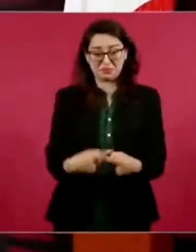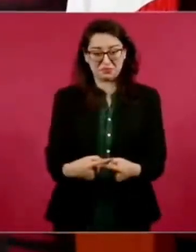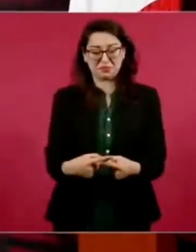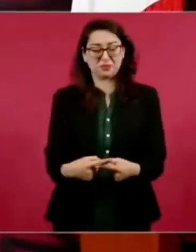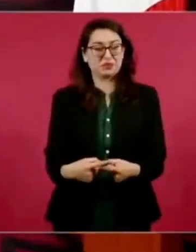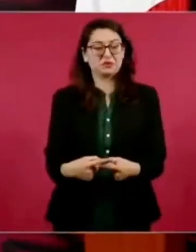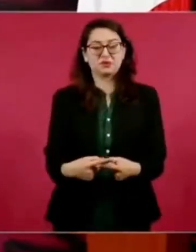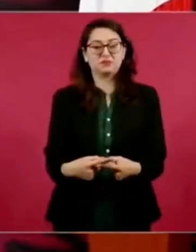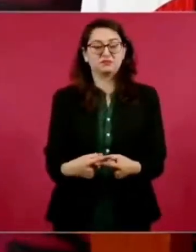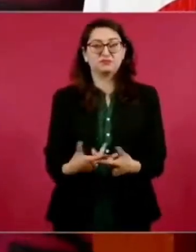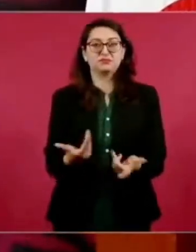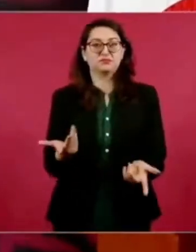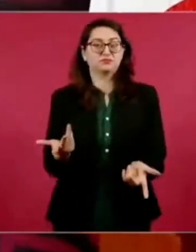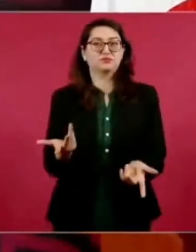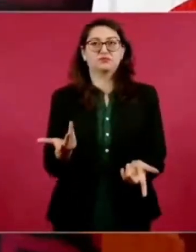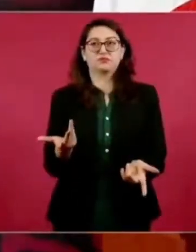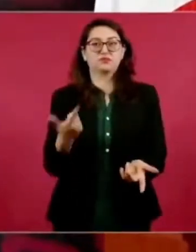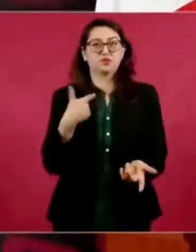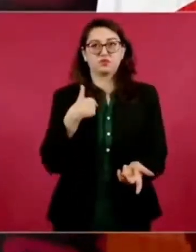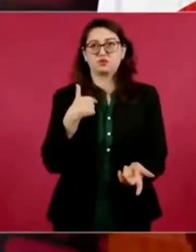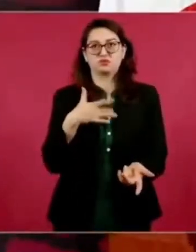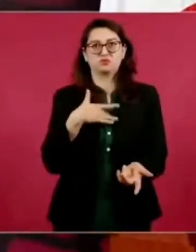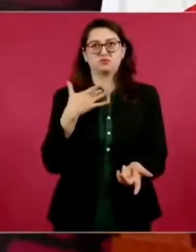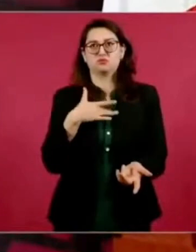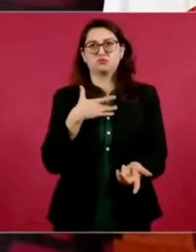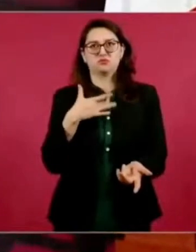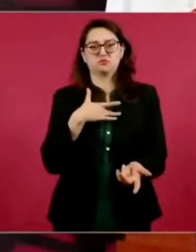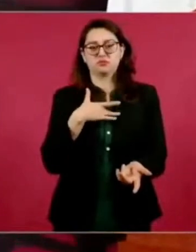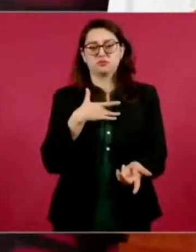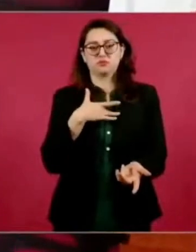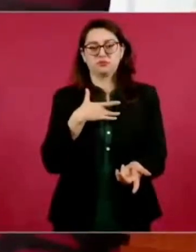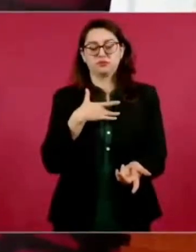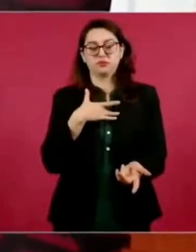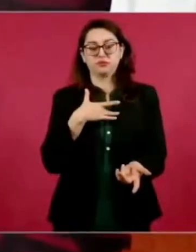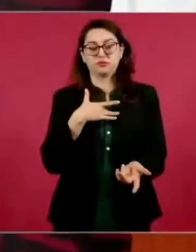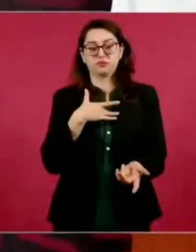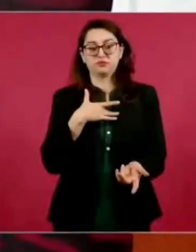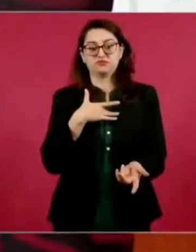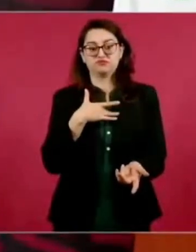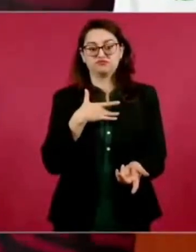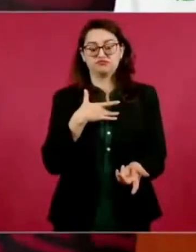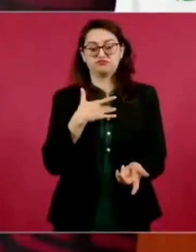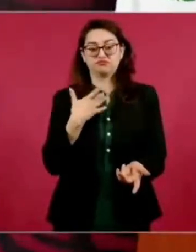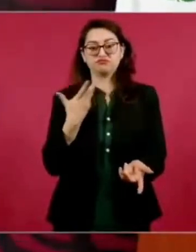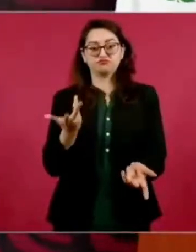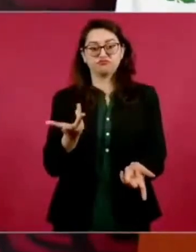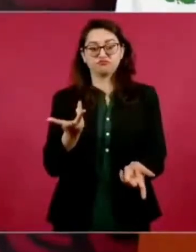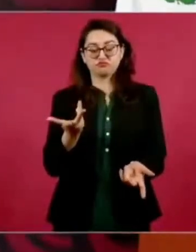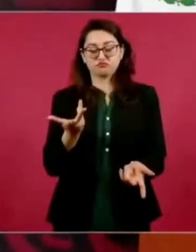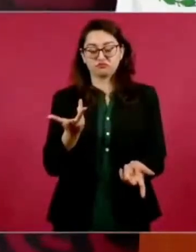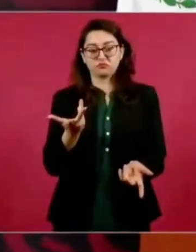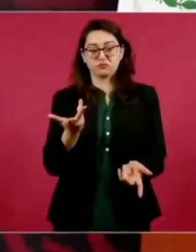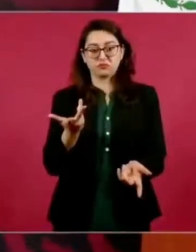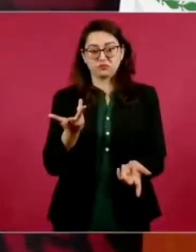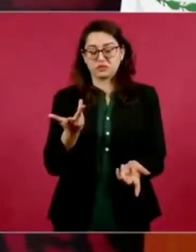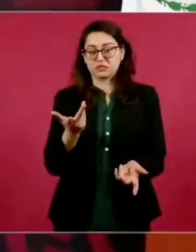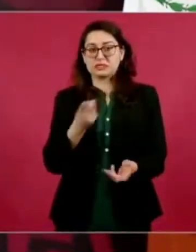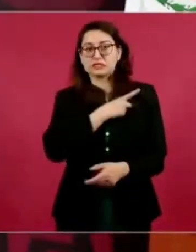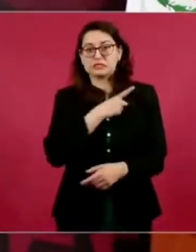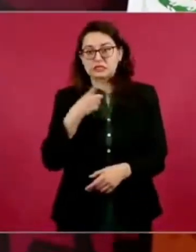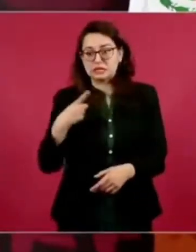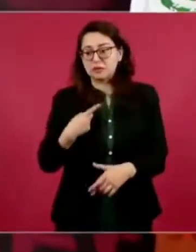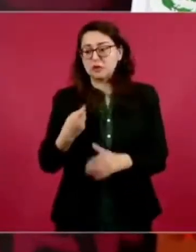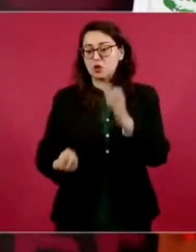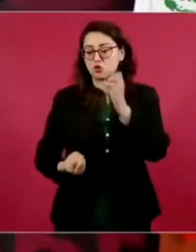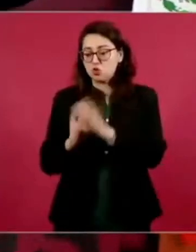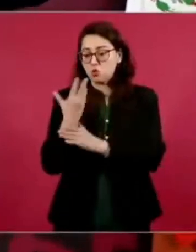la política que estamos llevando a la práctica y